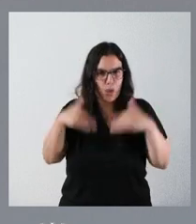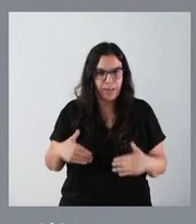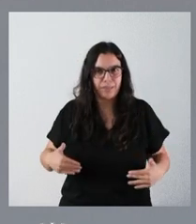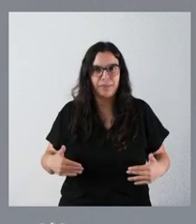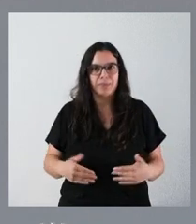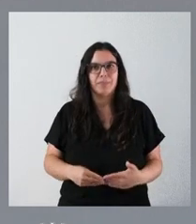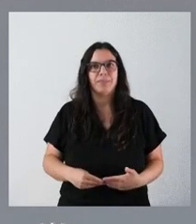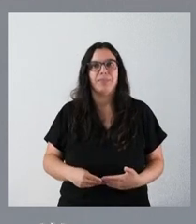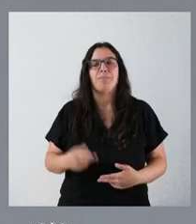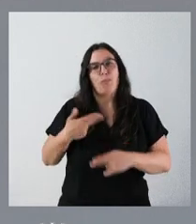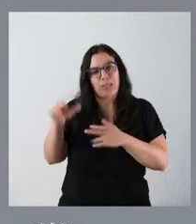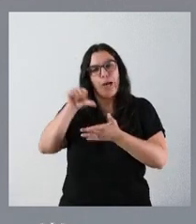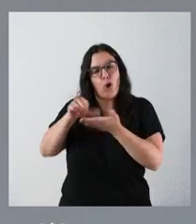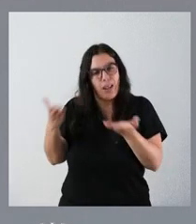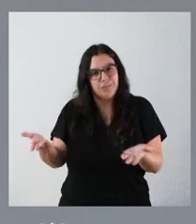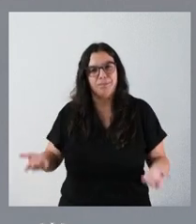Política local.